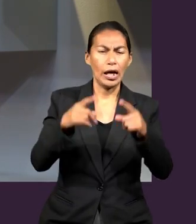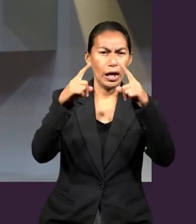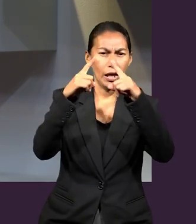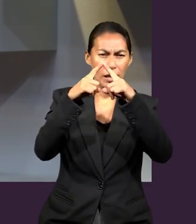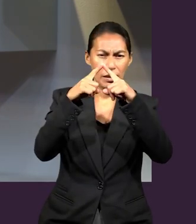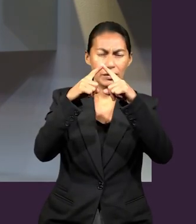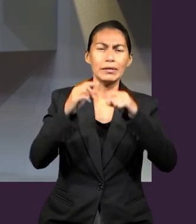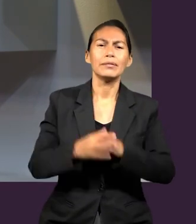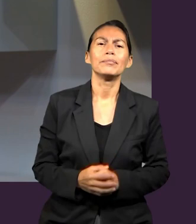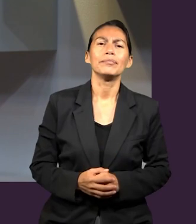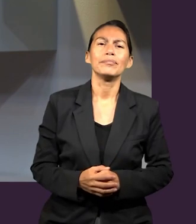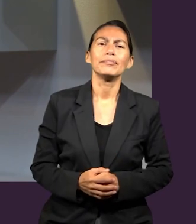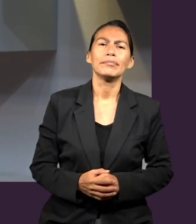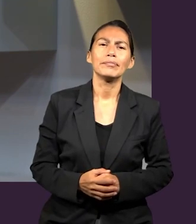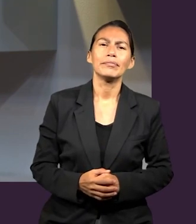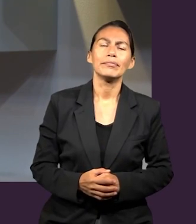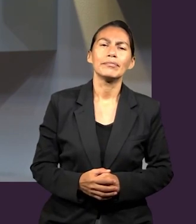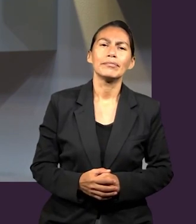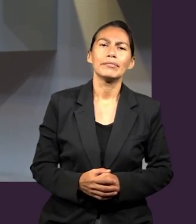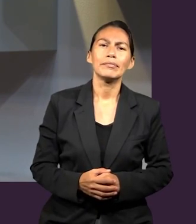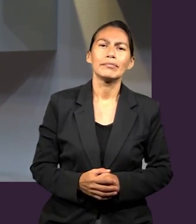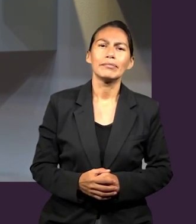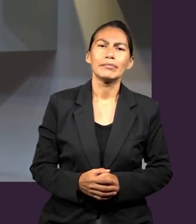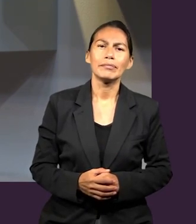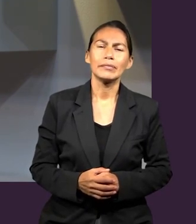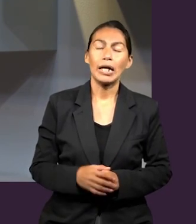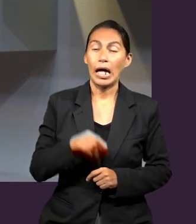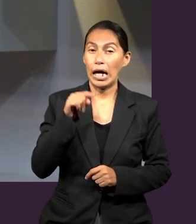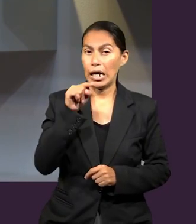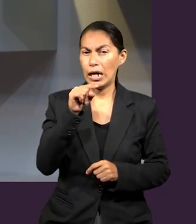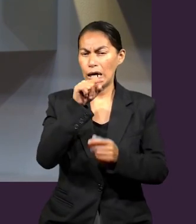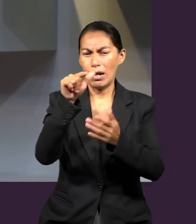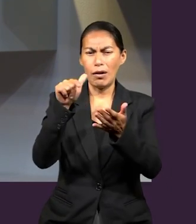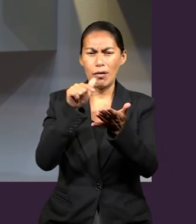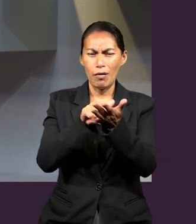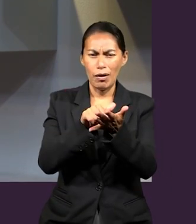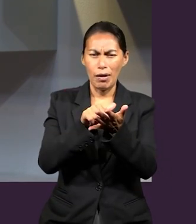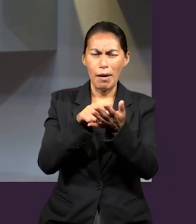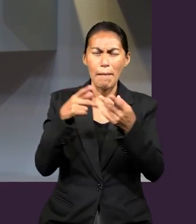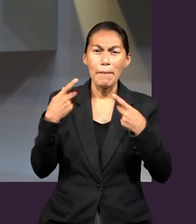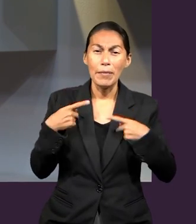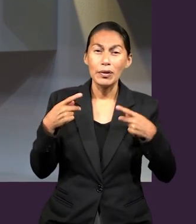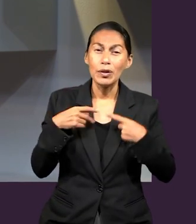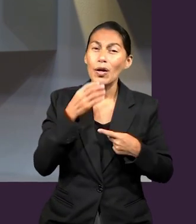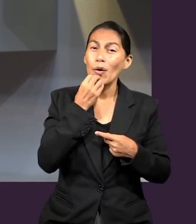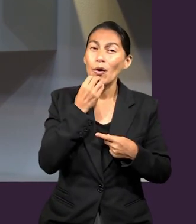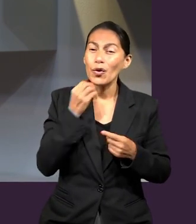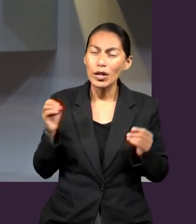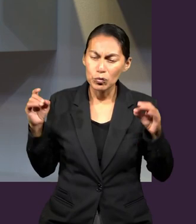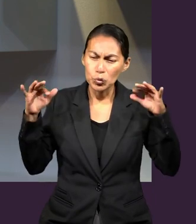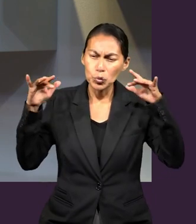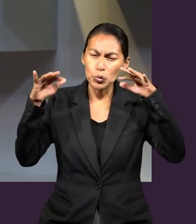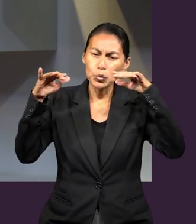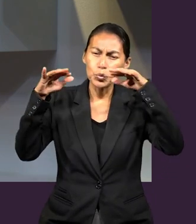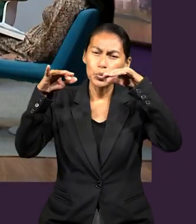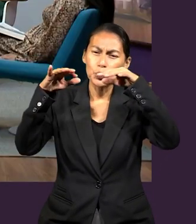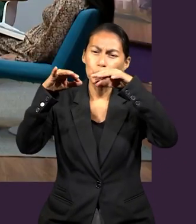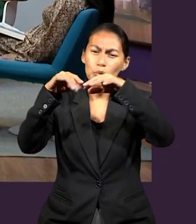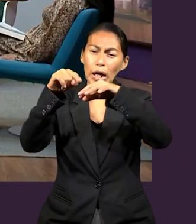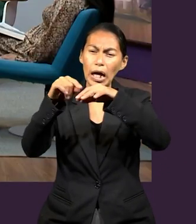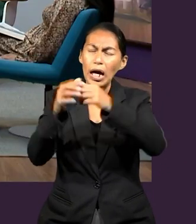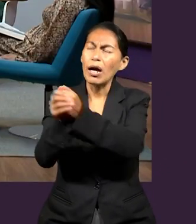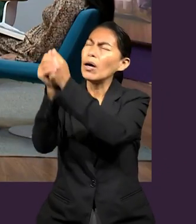quedarnos. La iglesia, ¿ya? La iglesia era un lugar donde los judíos